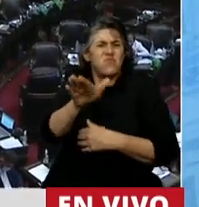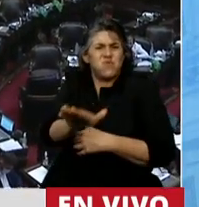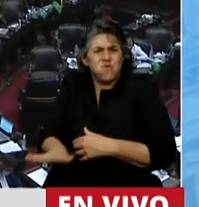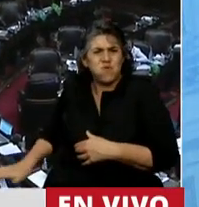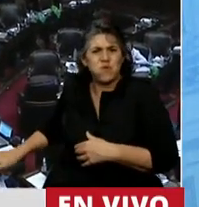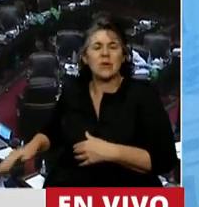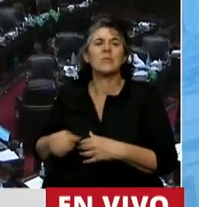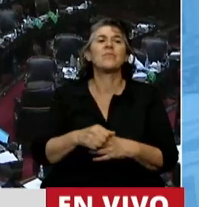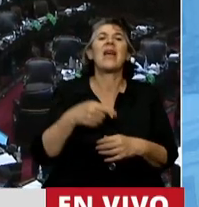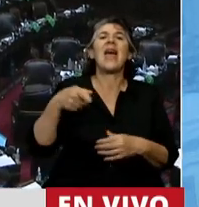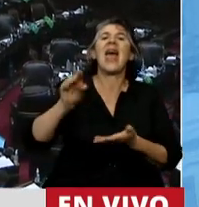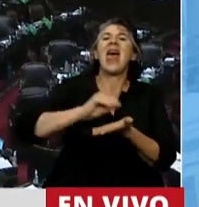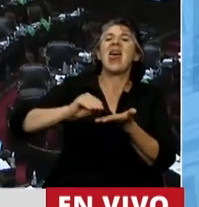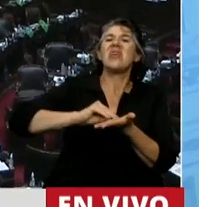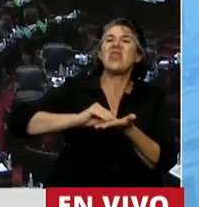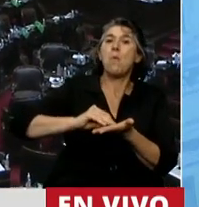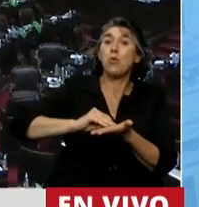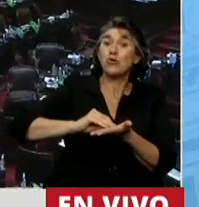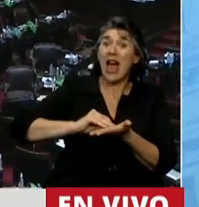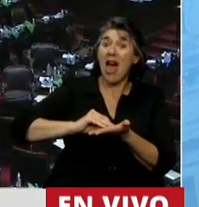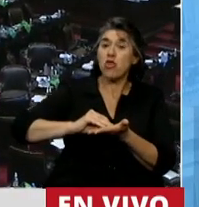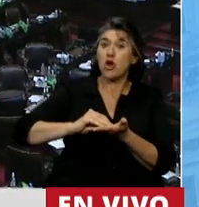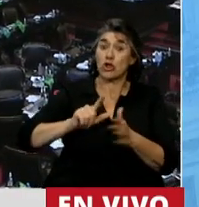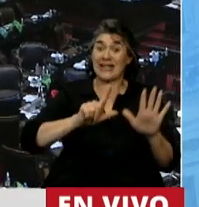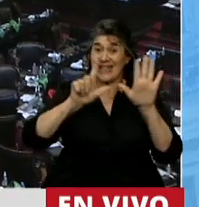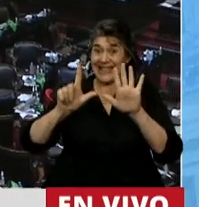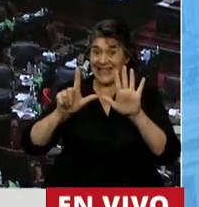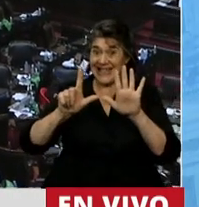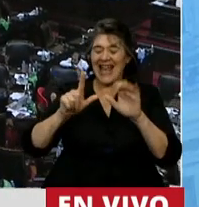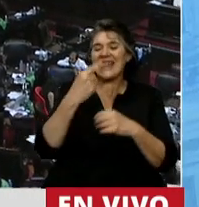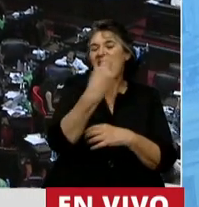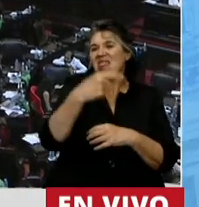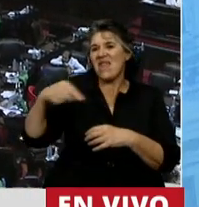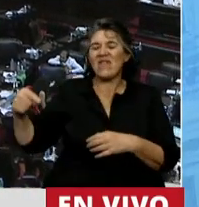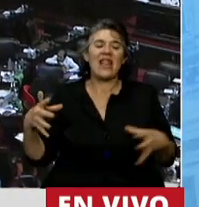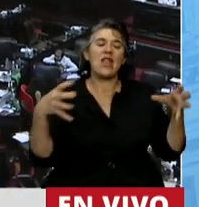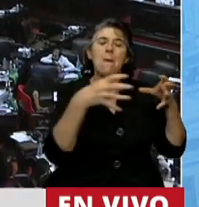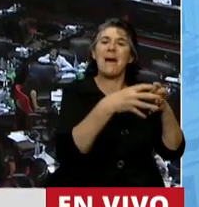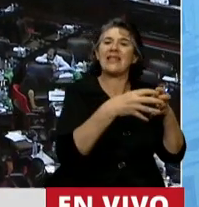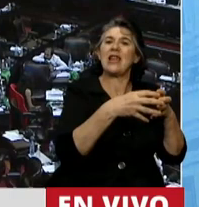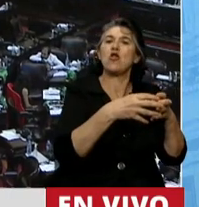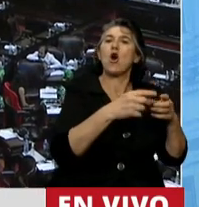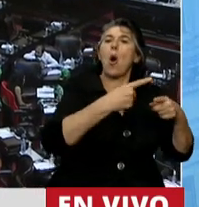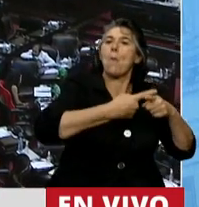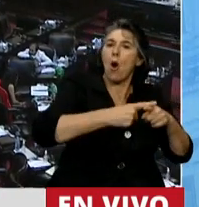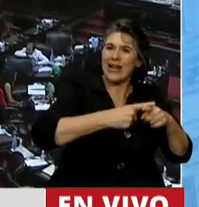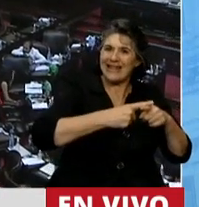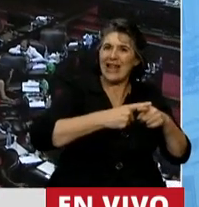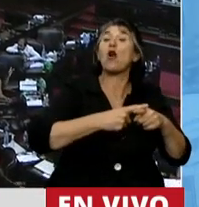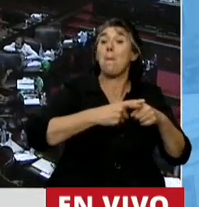muchos de nuestros diputados por el chaco, que somos siete de distintos partidos políticos y en distintos bloques,